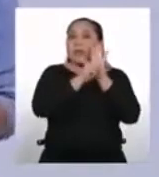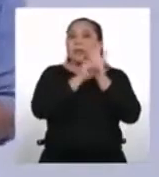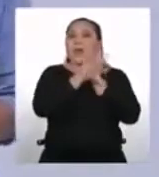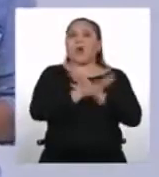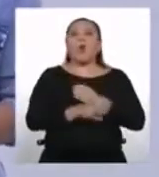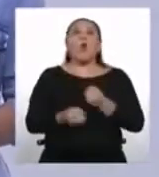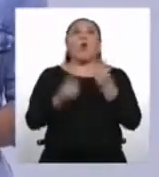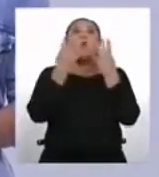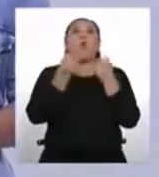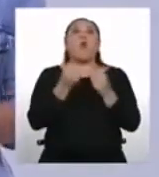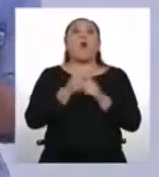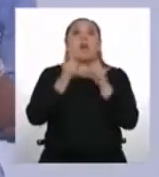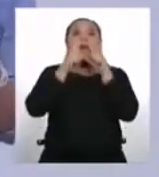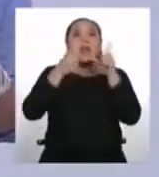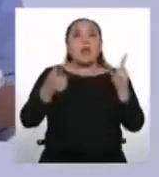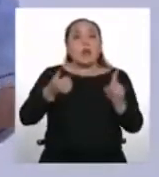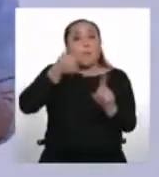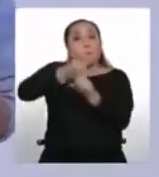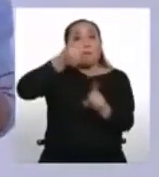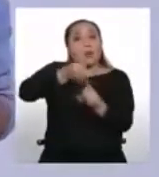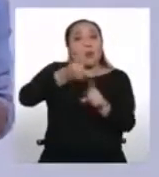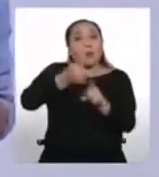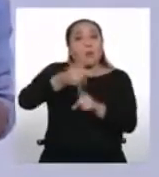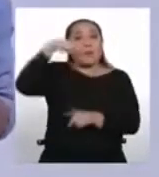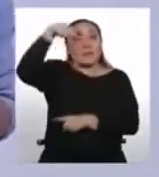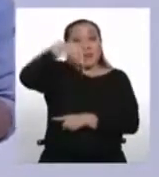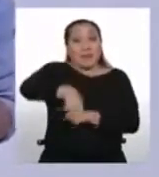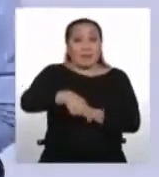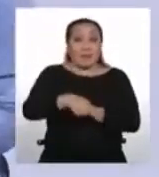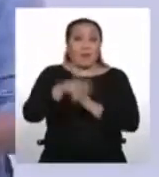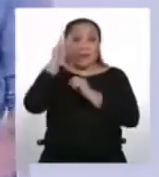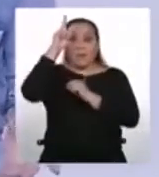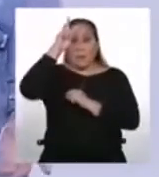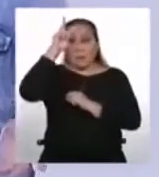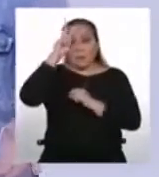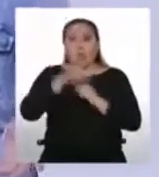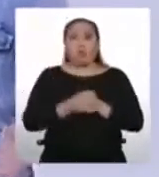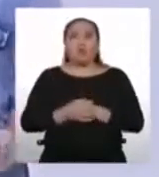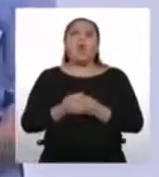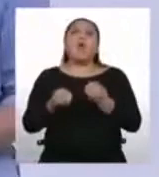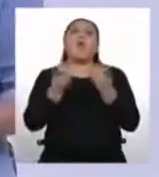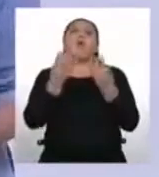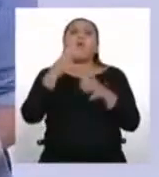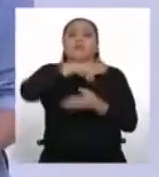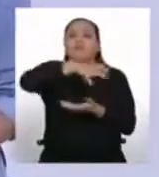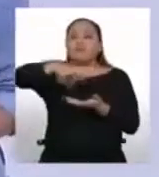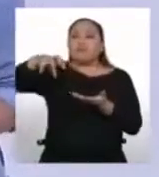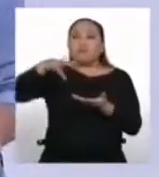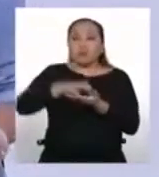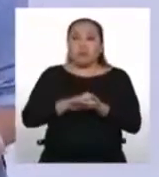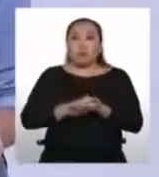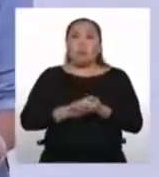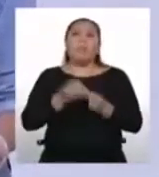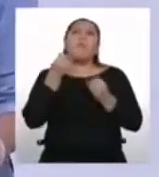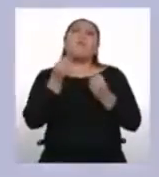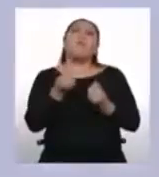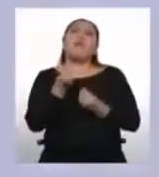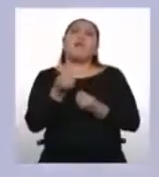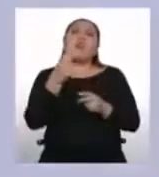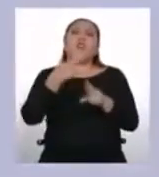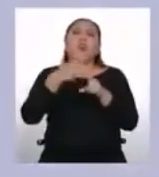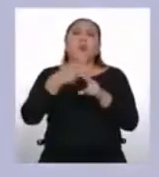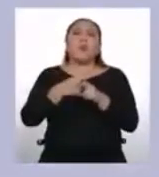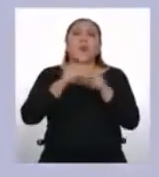originarias existen en nuestro país y en cuántos departamentos se hablan? ¿Por qué se llaman lenguas indígenas u originarias?